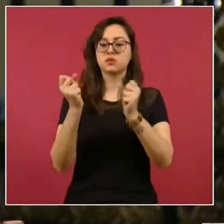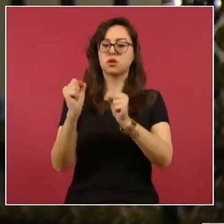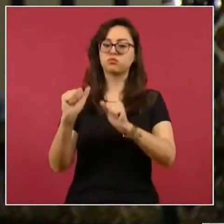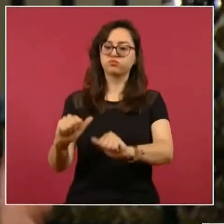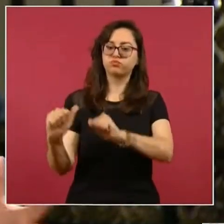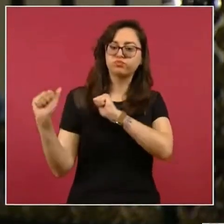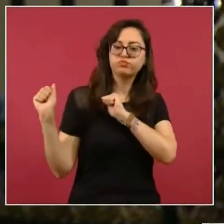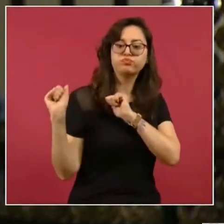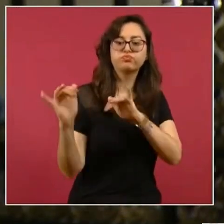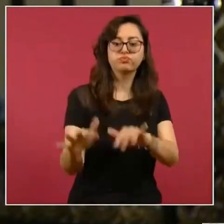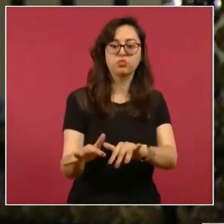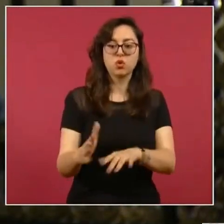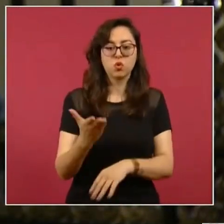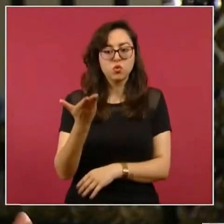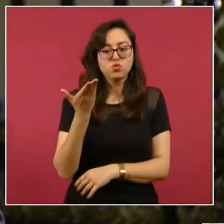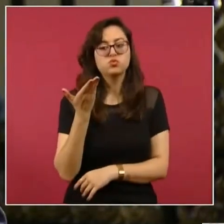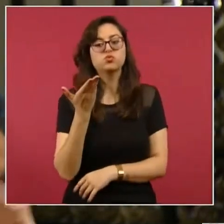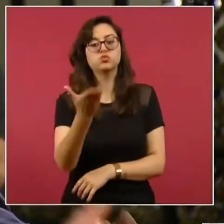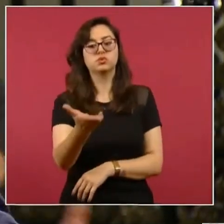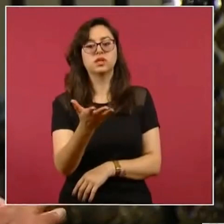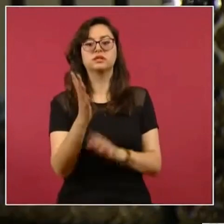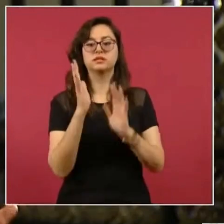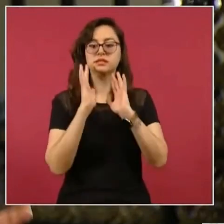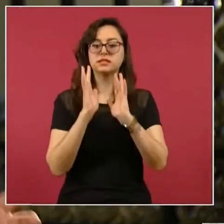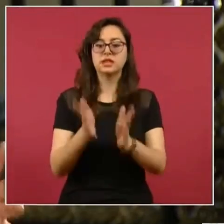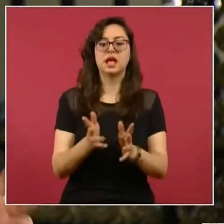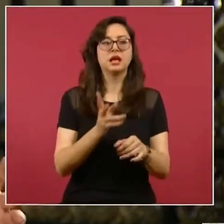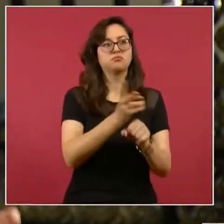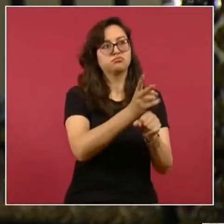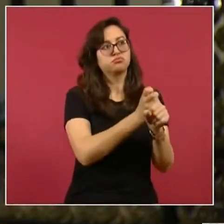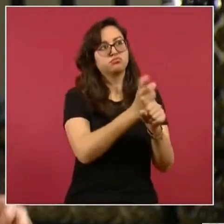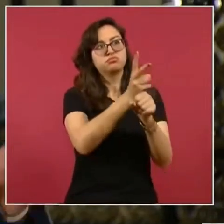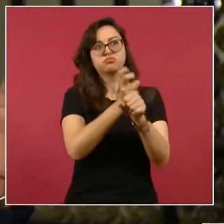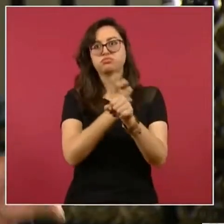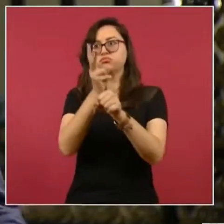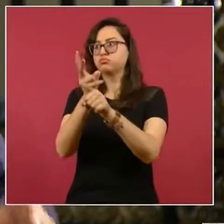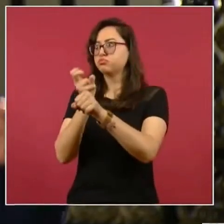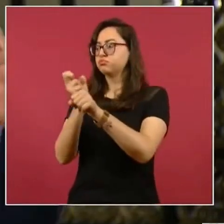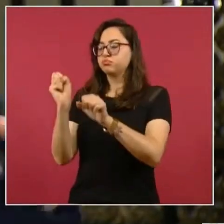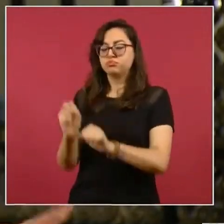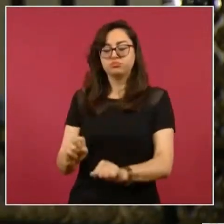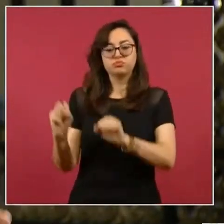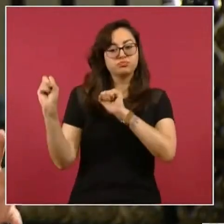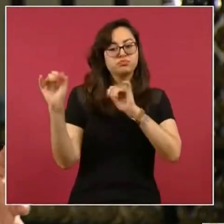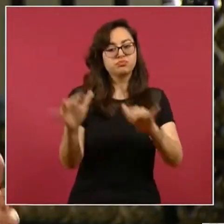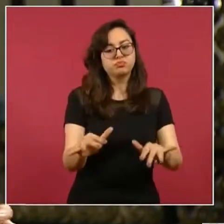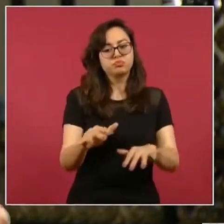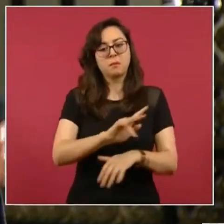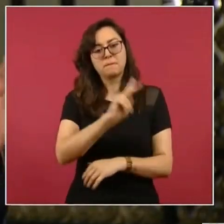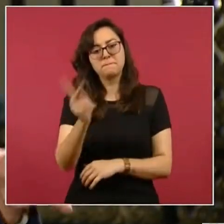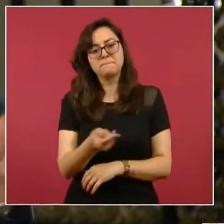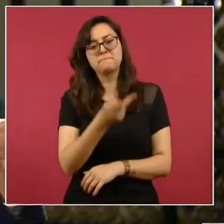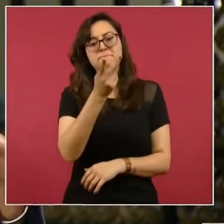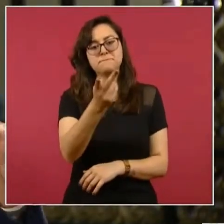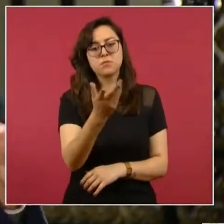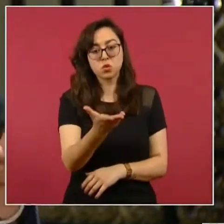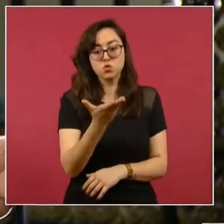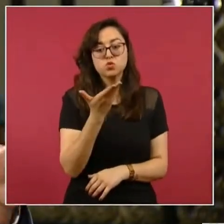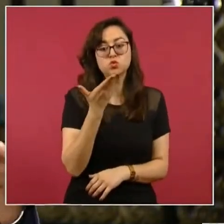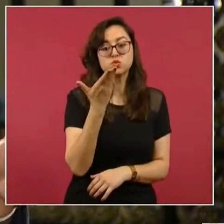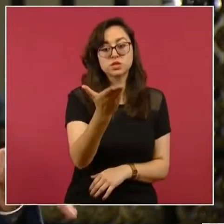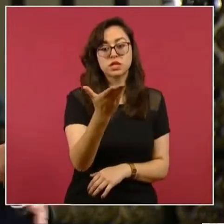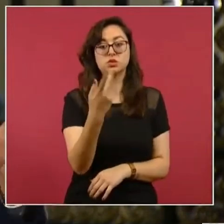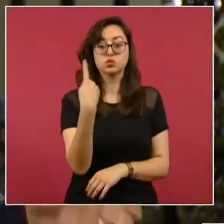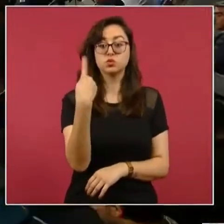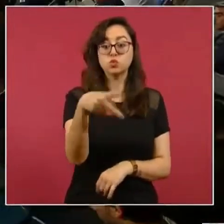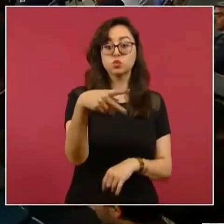extensivo en esta conferencia de prensa. Entonces, señor Presidente, preguntarle si usted y el Gabinete en general ya tienen una